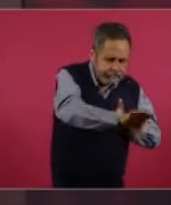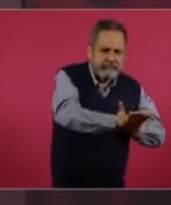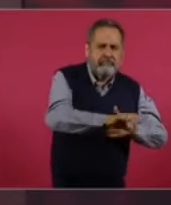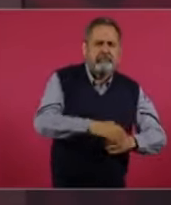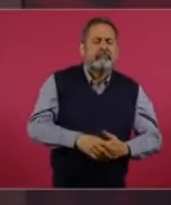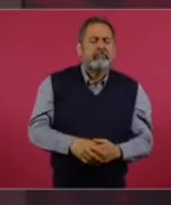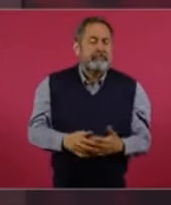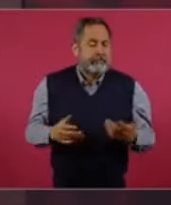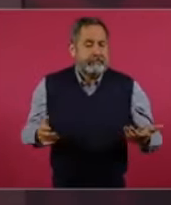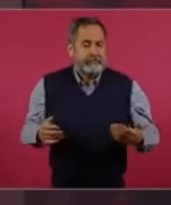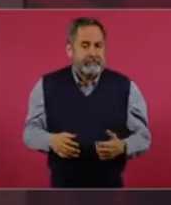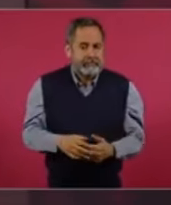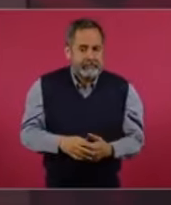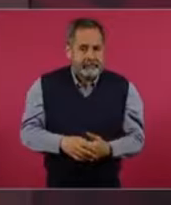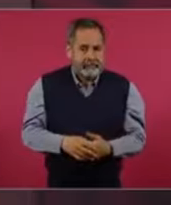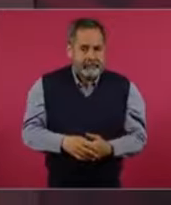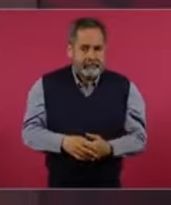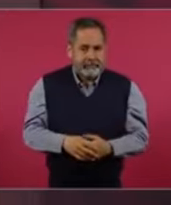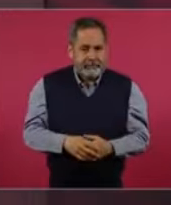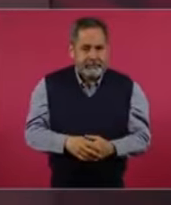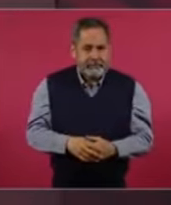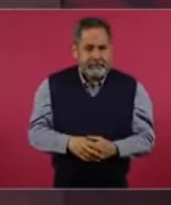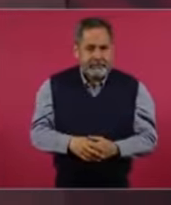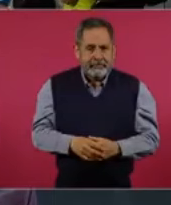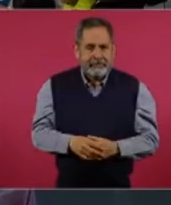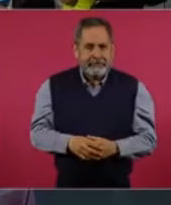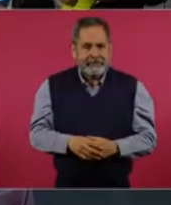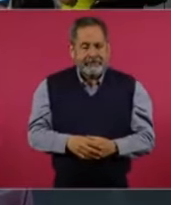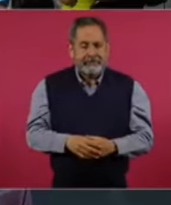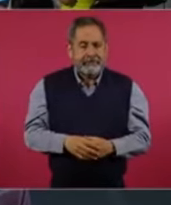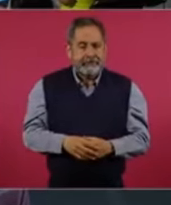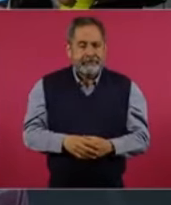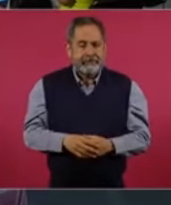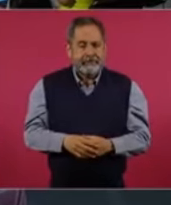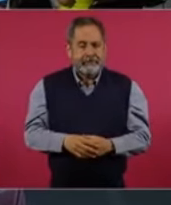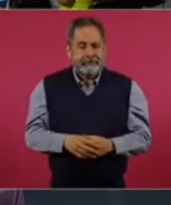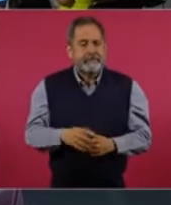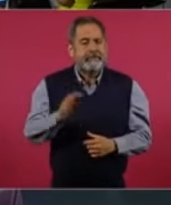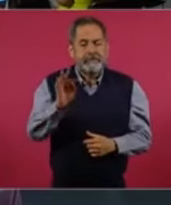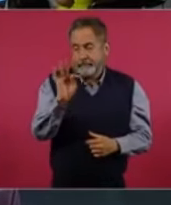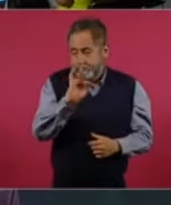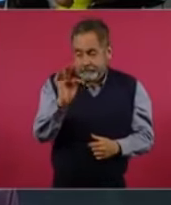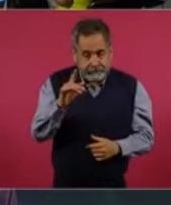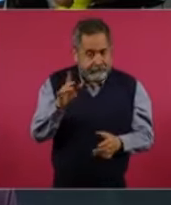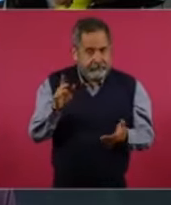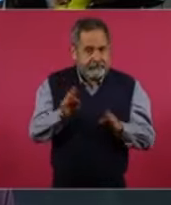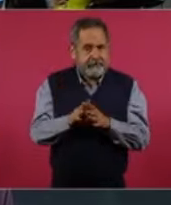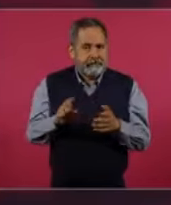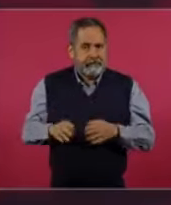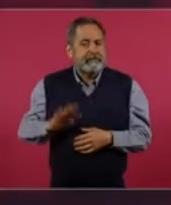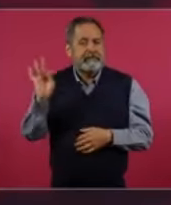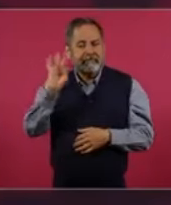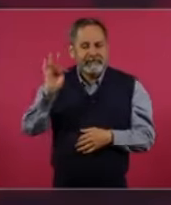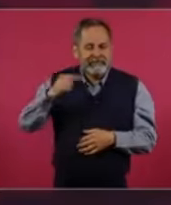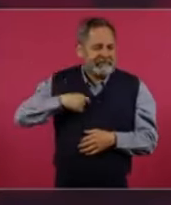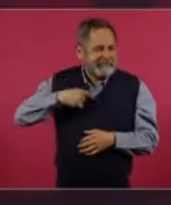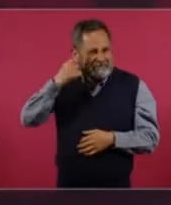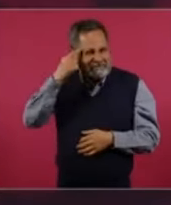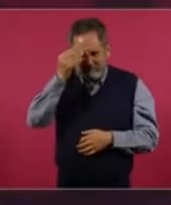pero si se actuara de mala fe